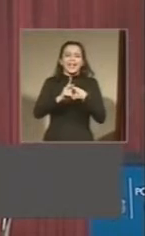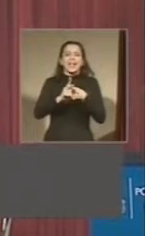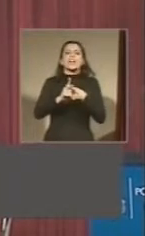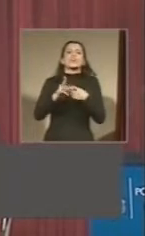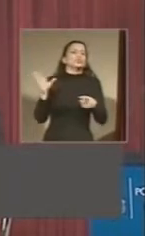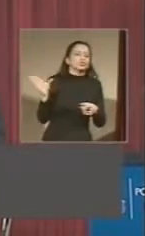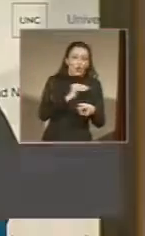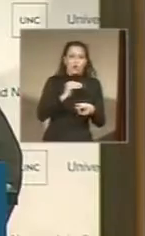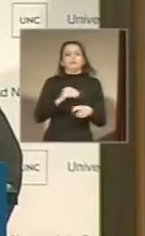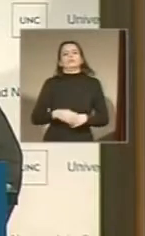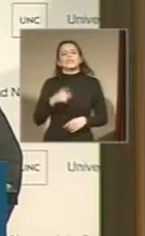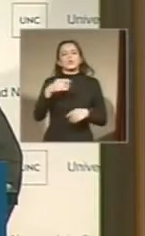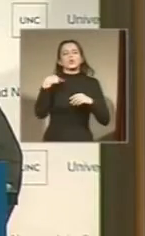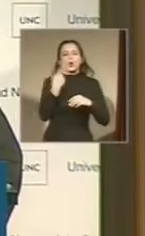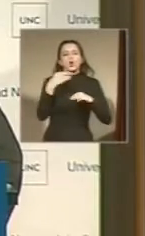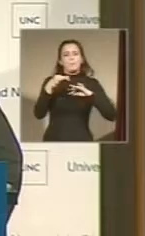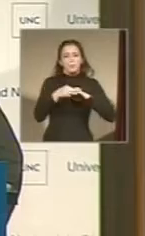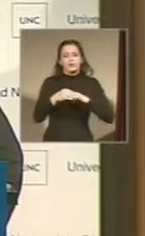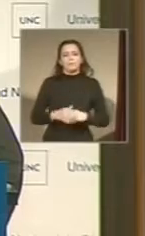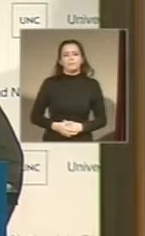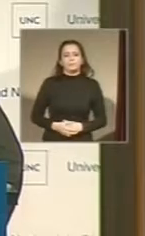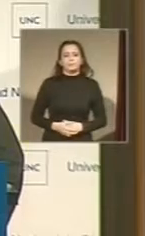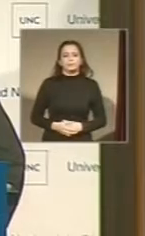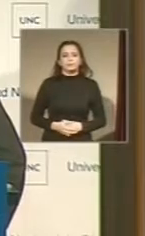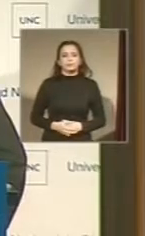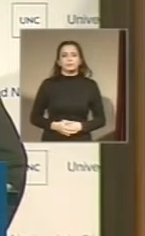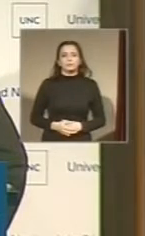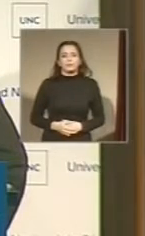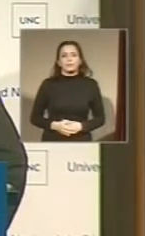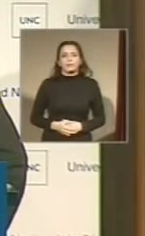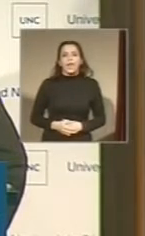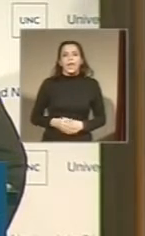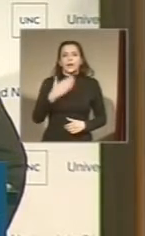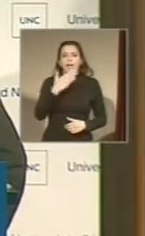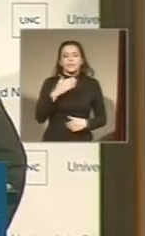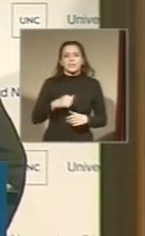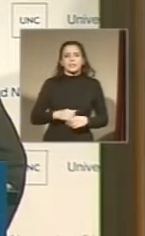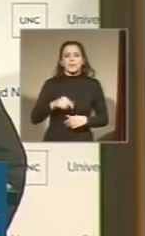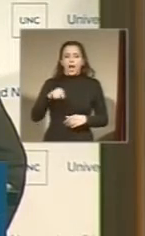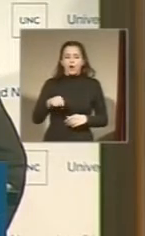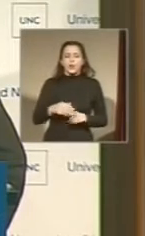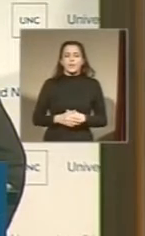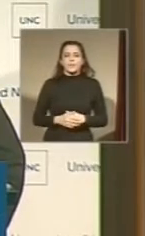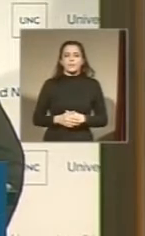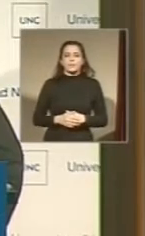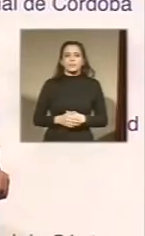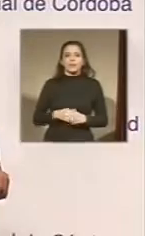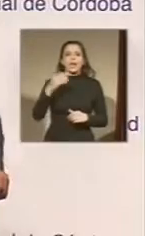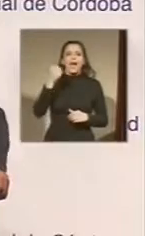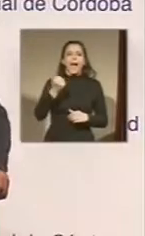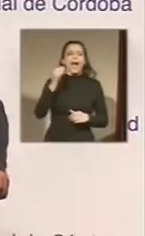compromiso de honor. Gracias. Es el turno de Jorge Agüero.